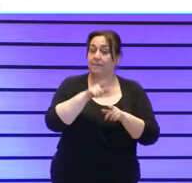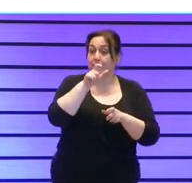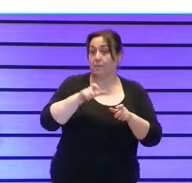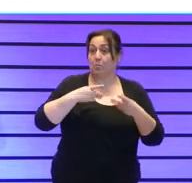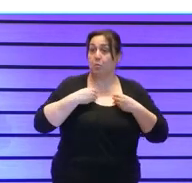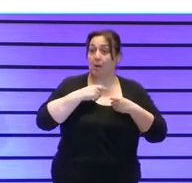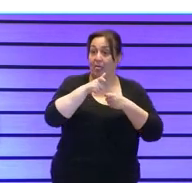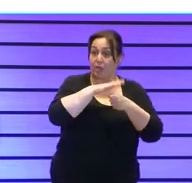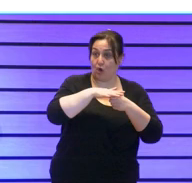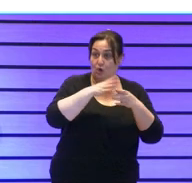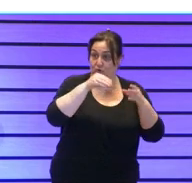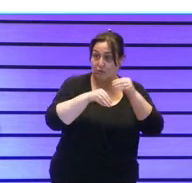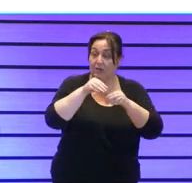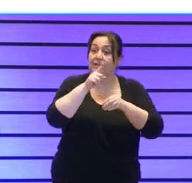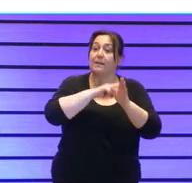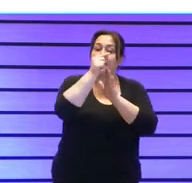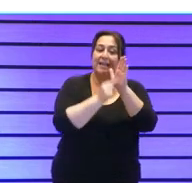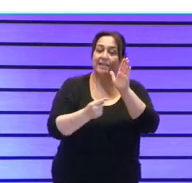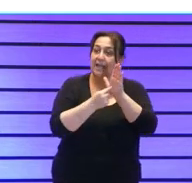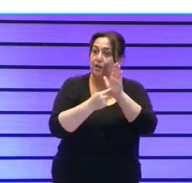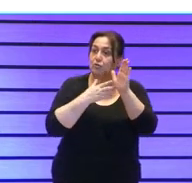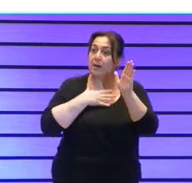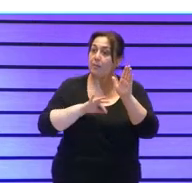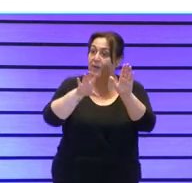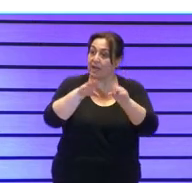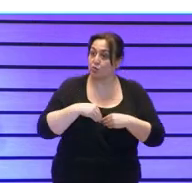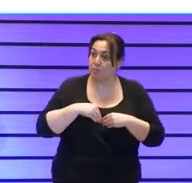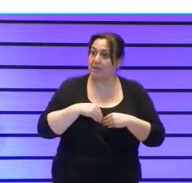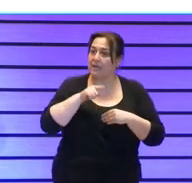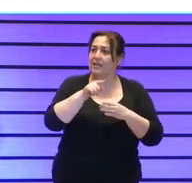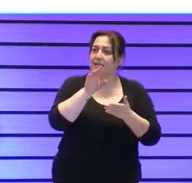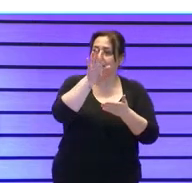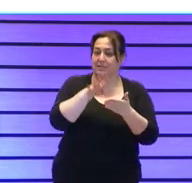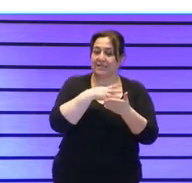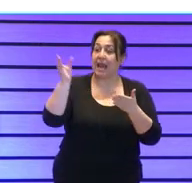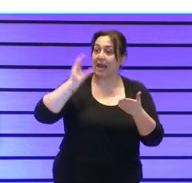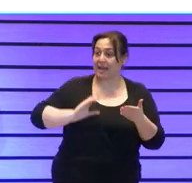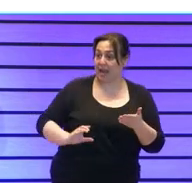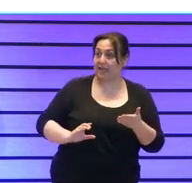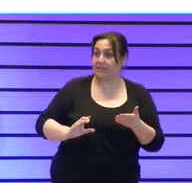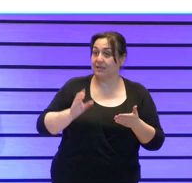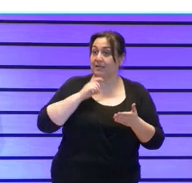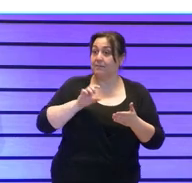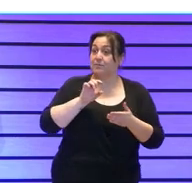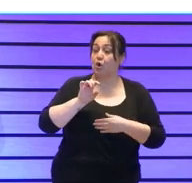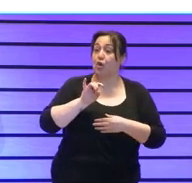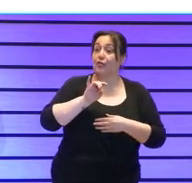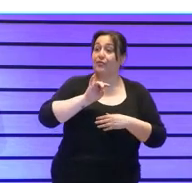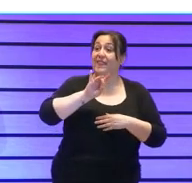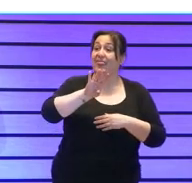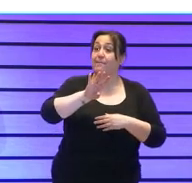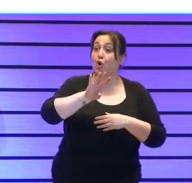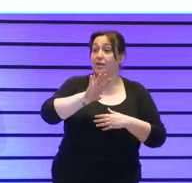establecimos también cuáles eran los criterios para poder asumir esas tablas salariales del décimo quinto convenio del